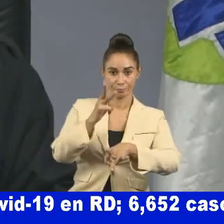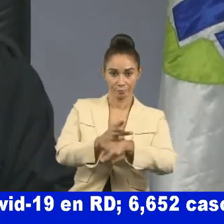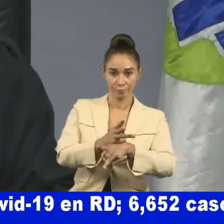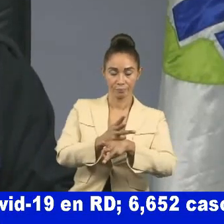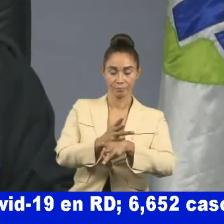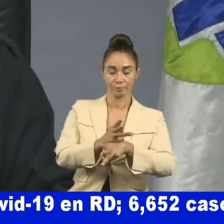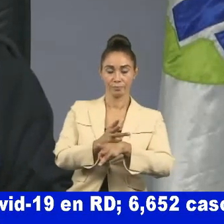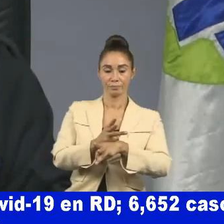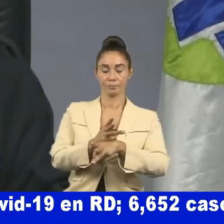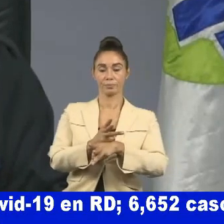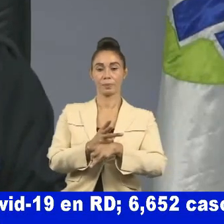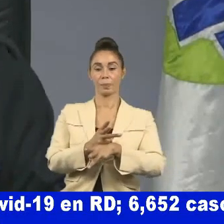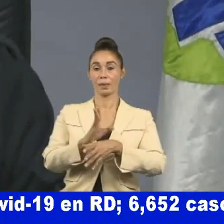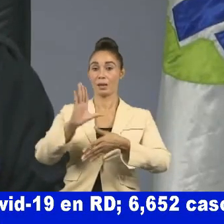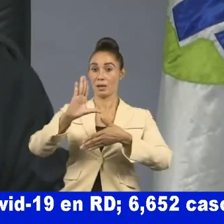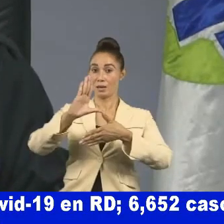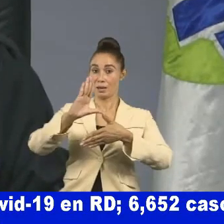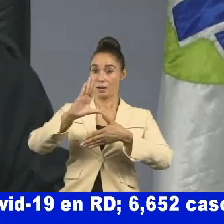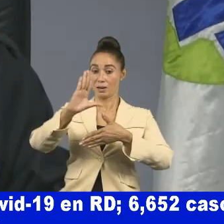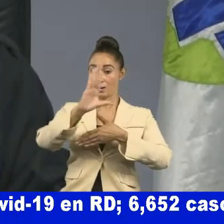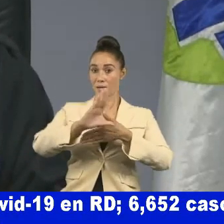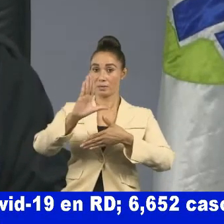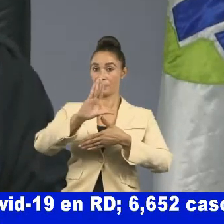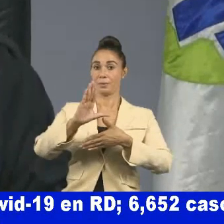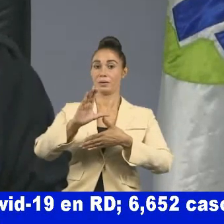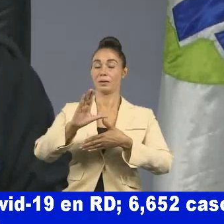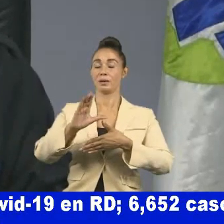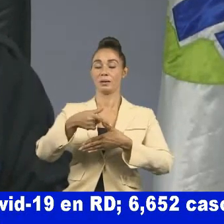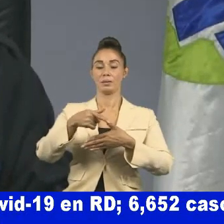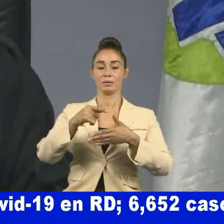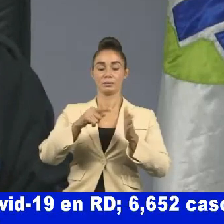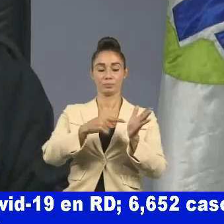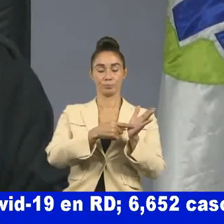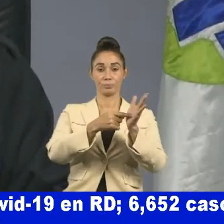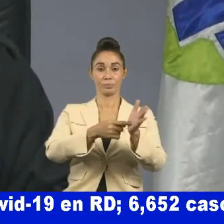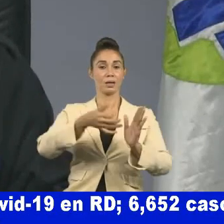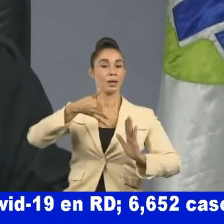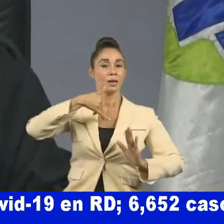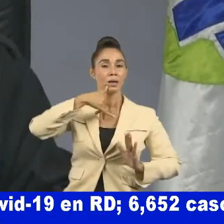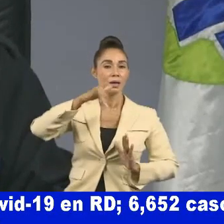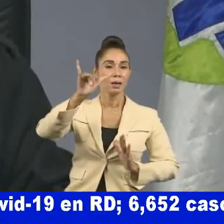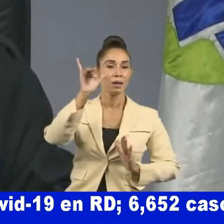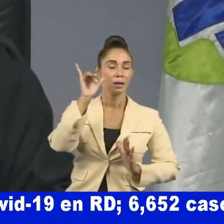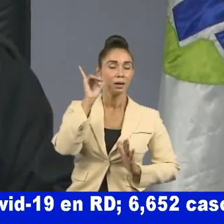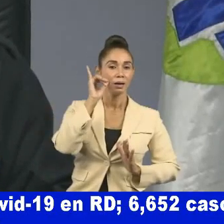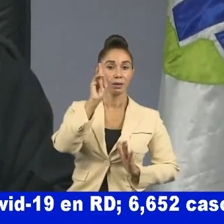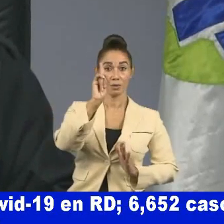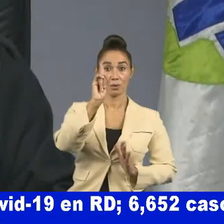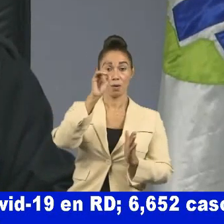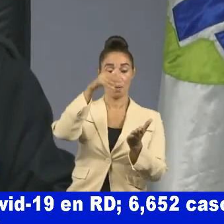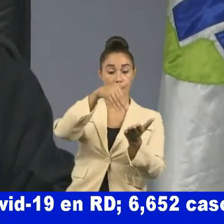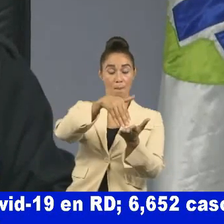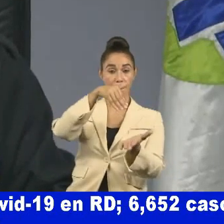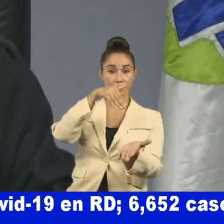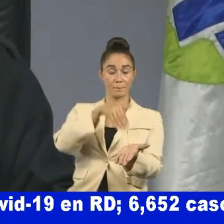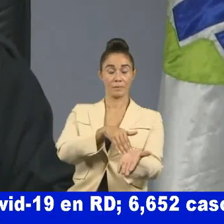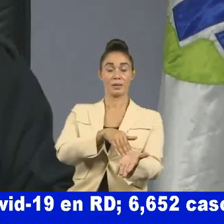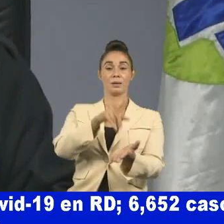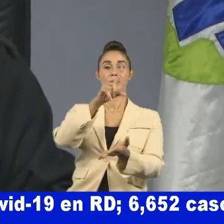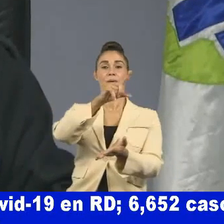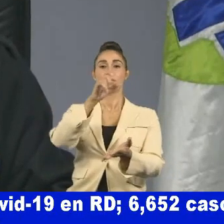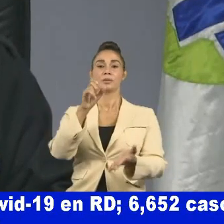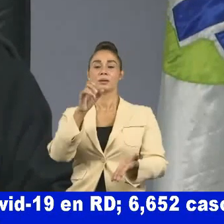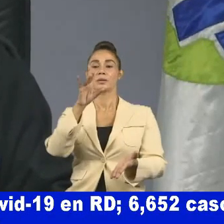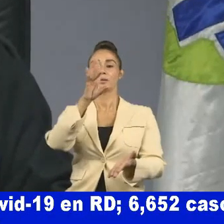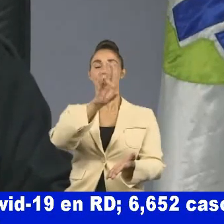En la región de las Américas se reportaron al día de ayer 1.179